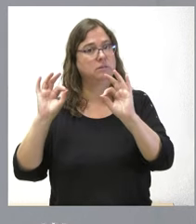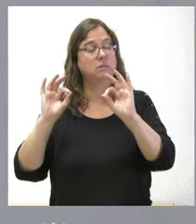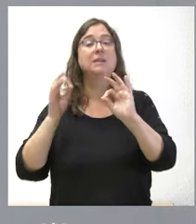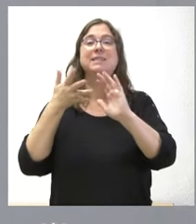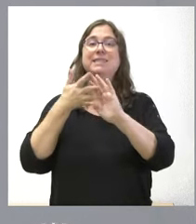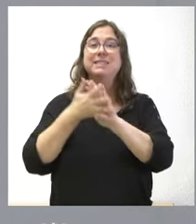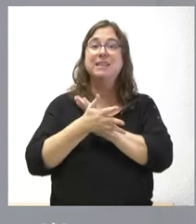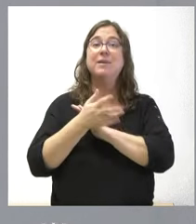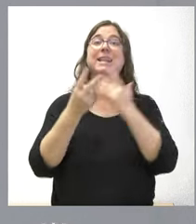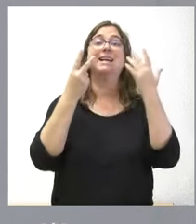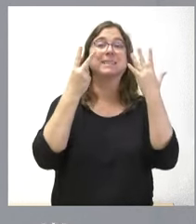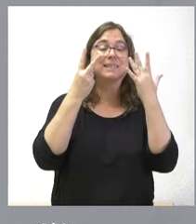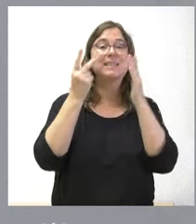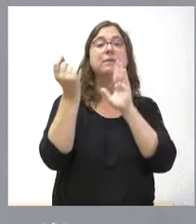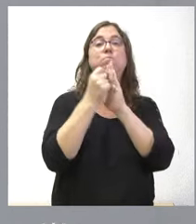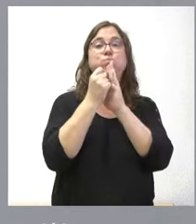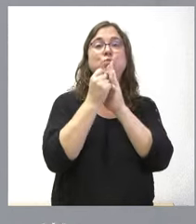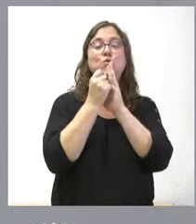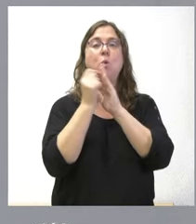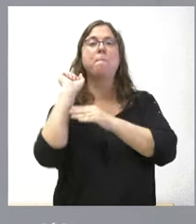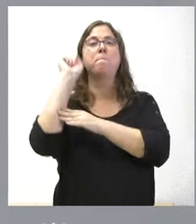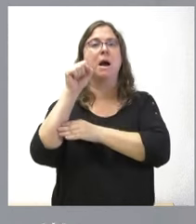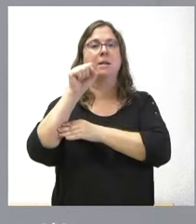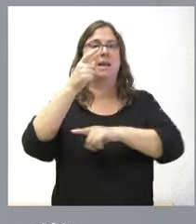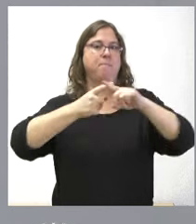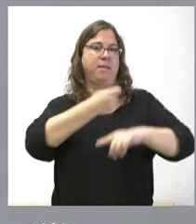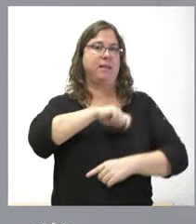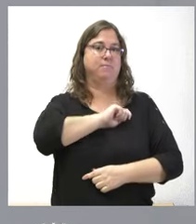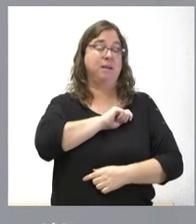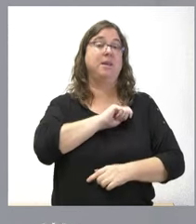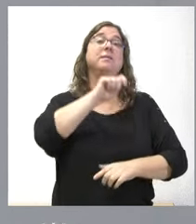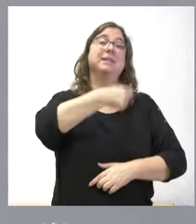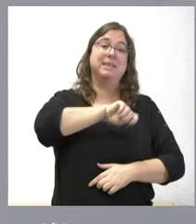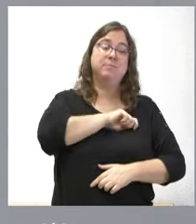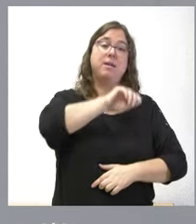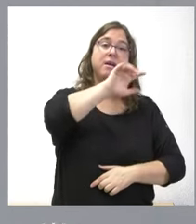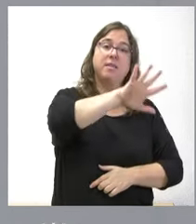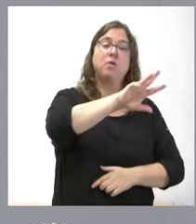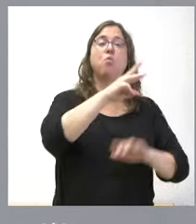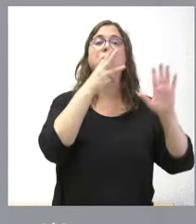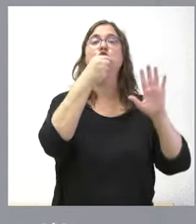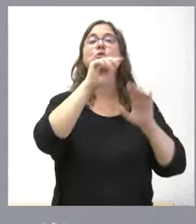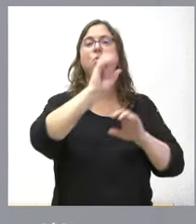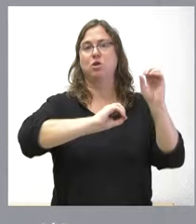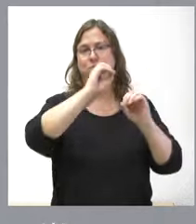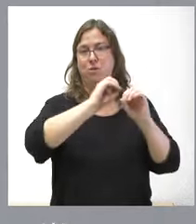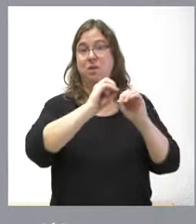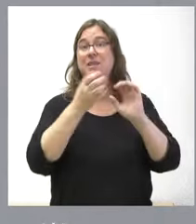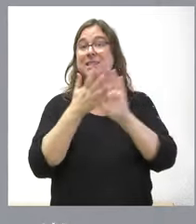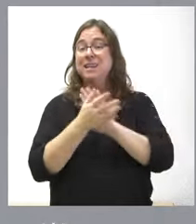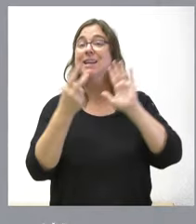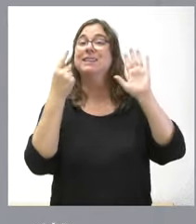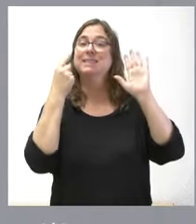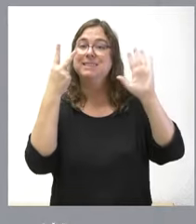es siete puntos por encima de la media nacional, que está en el 58,4%. Es decir, estamos hablando de 7